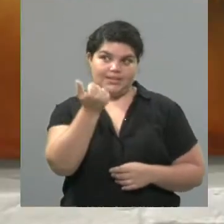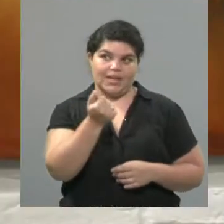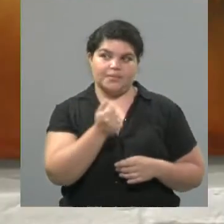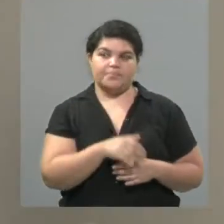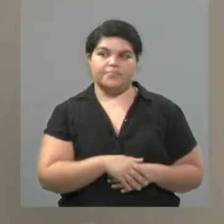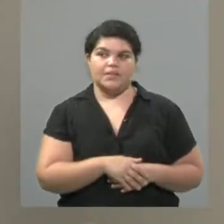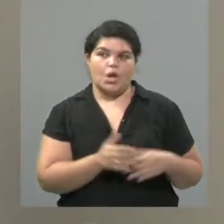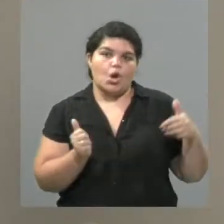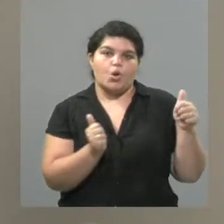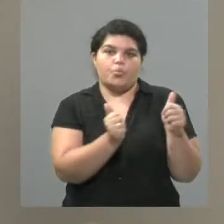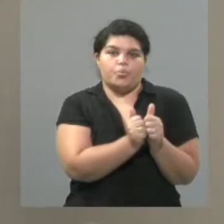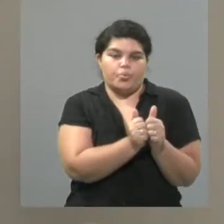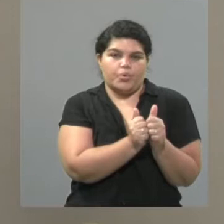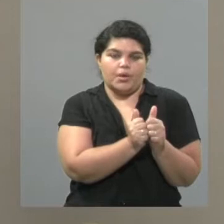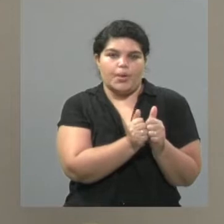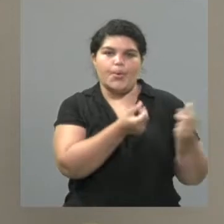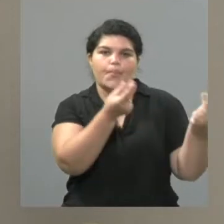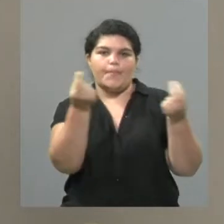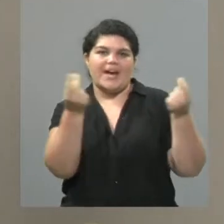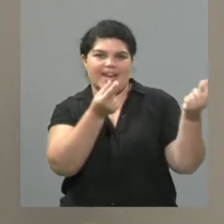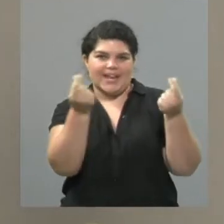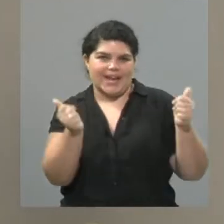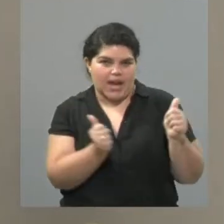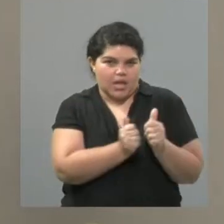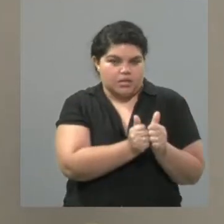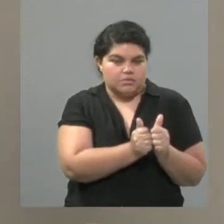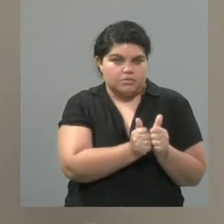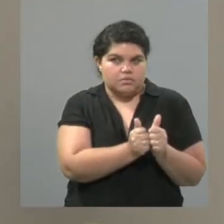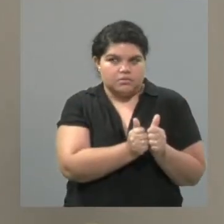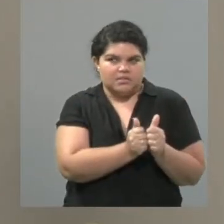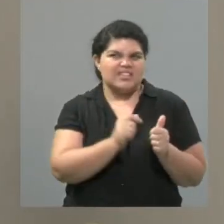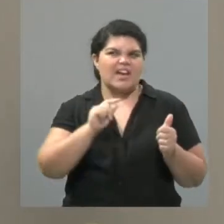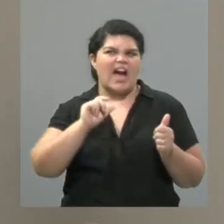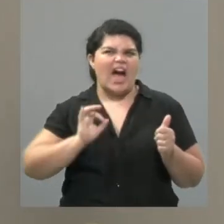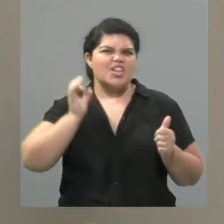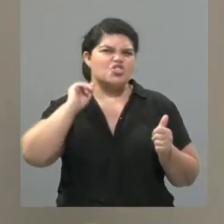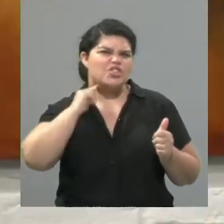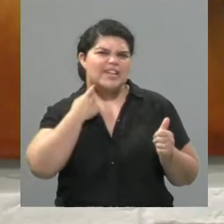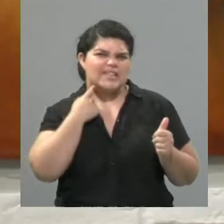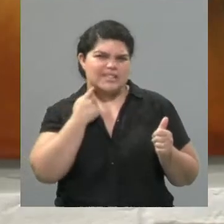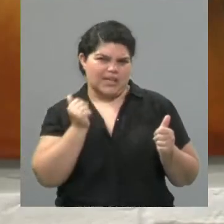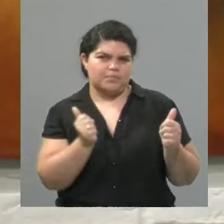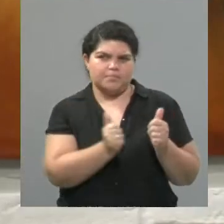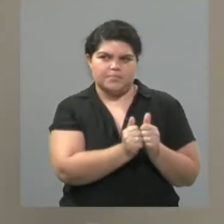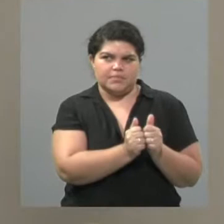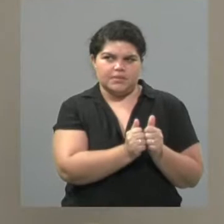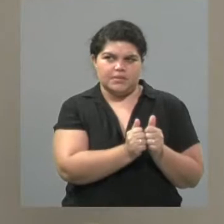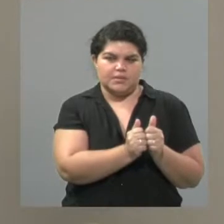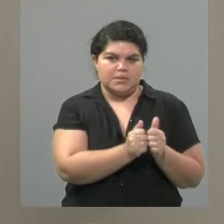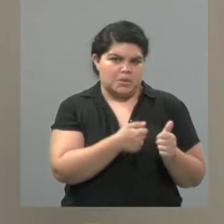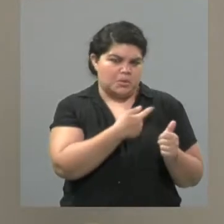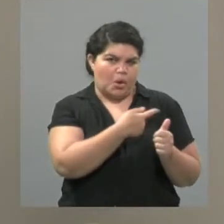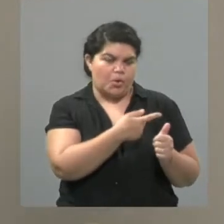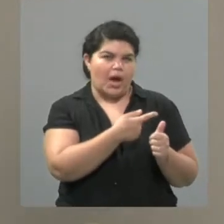pareja de baile, como pareja de trabajo y un poquito menos de pareja de vida. Nosotros en el